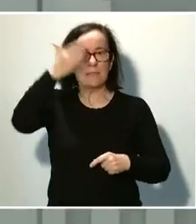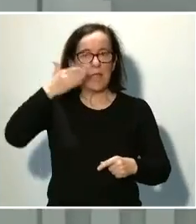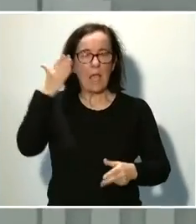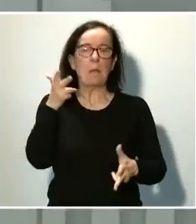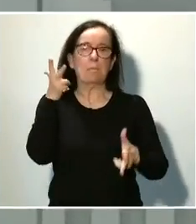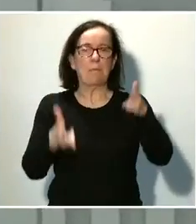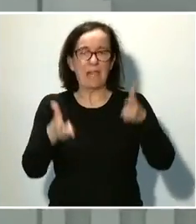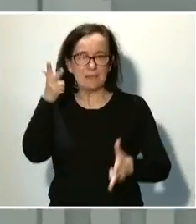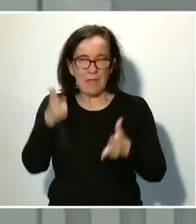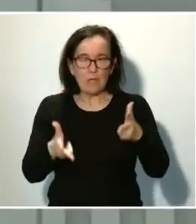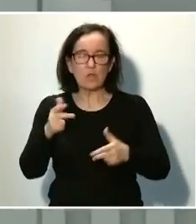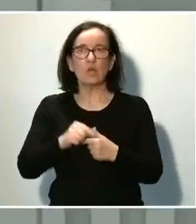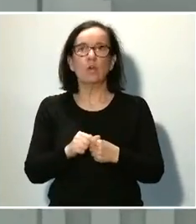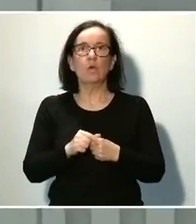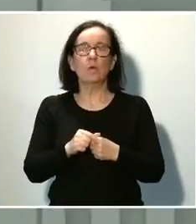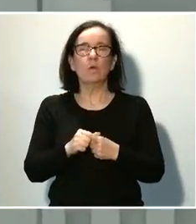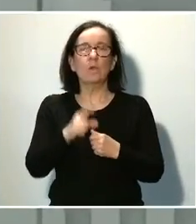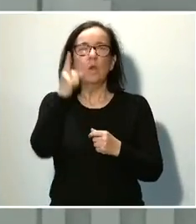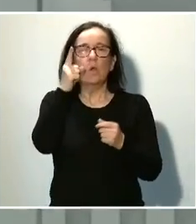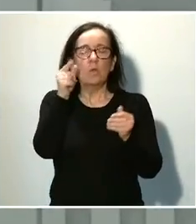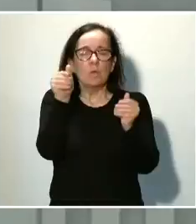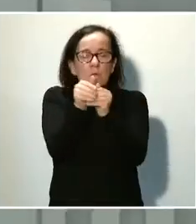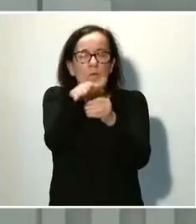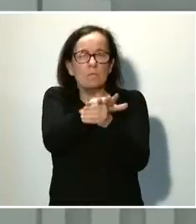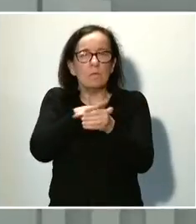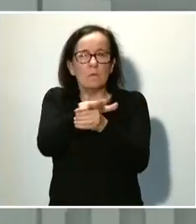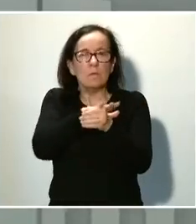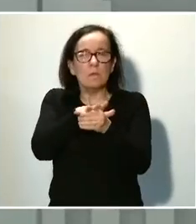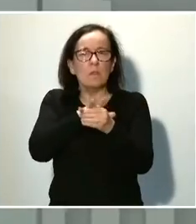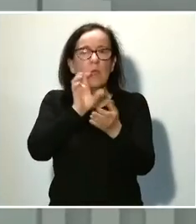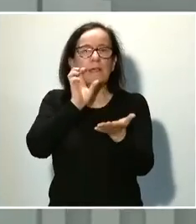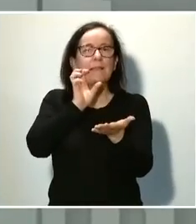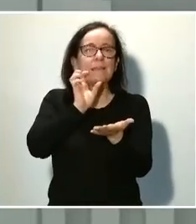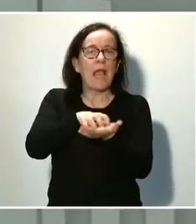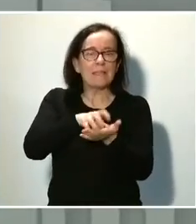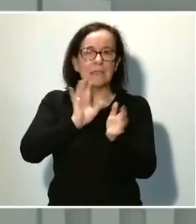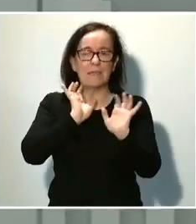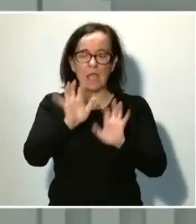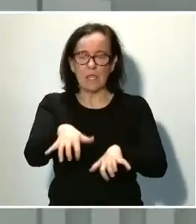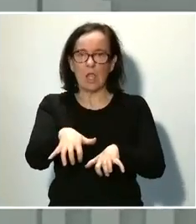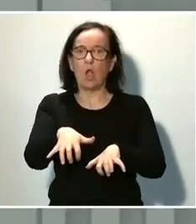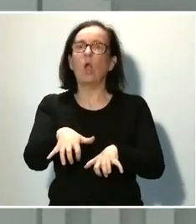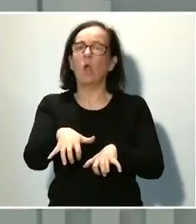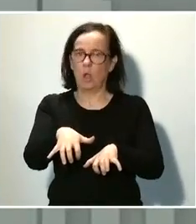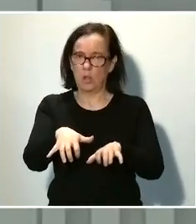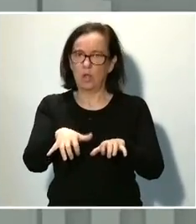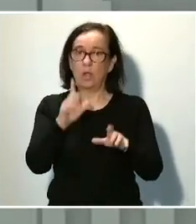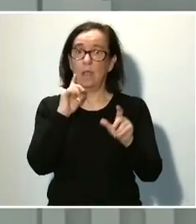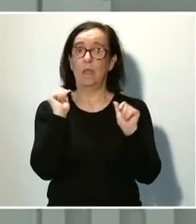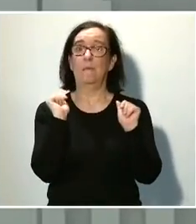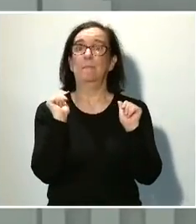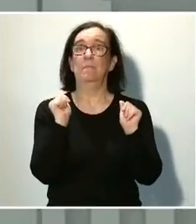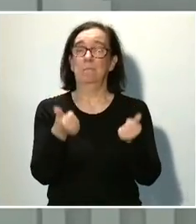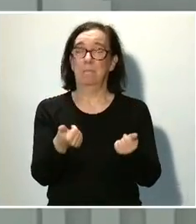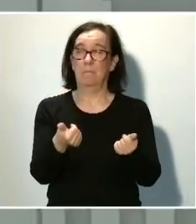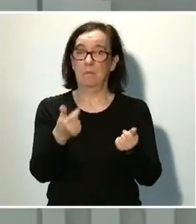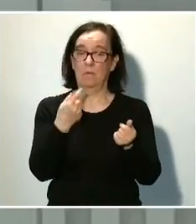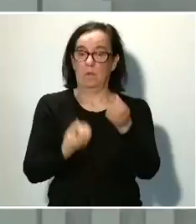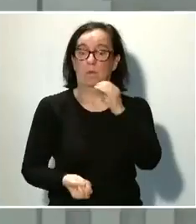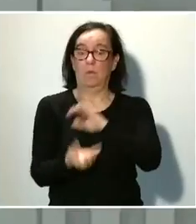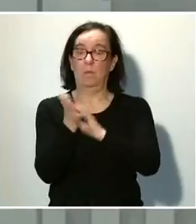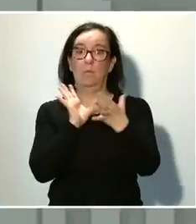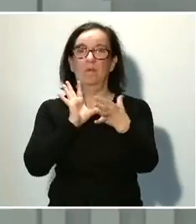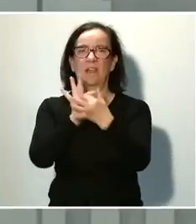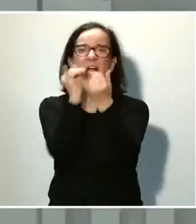y una pequeña parte de Castilla y León, que están marcadas en su inicio por un brote asociado a un evento